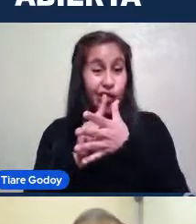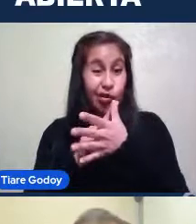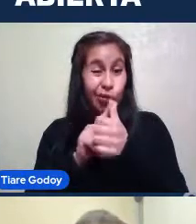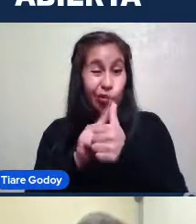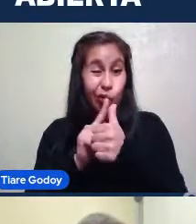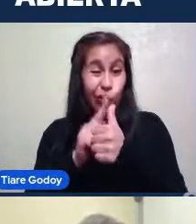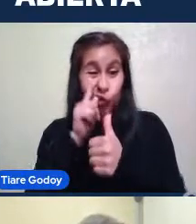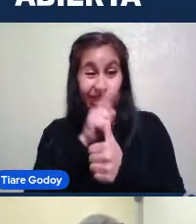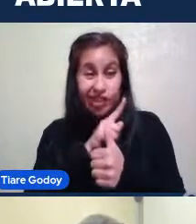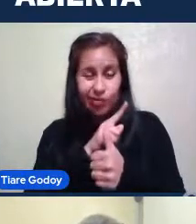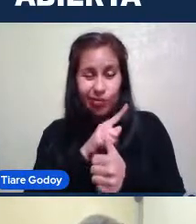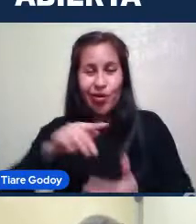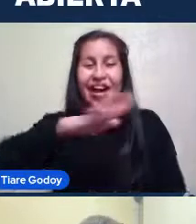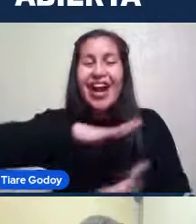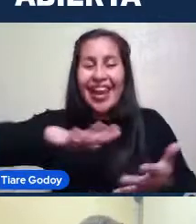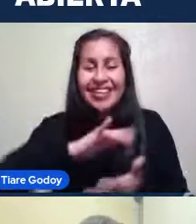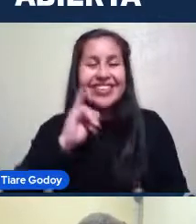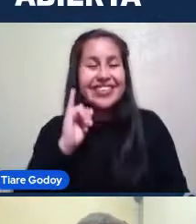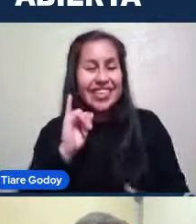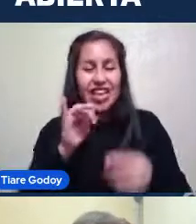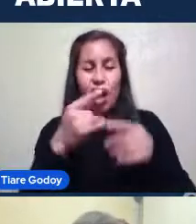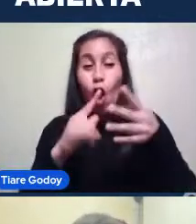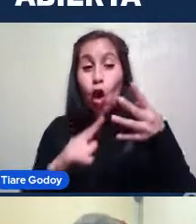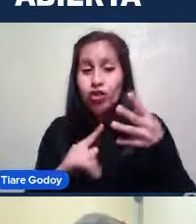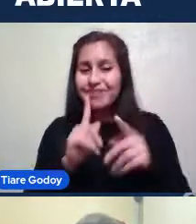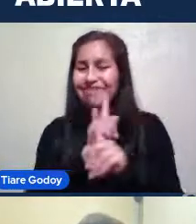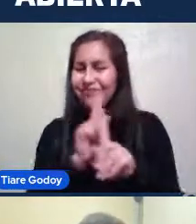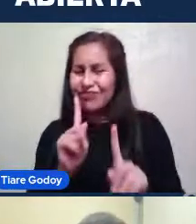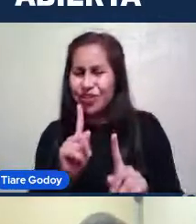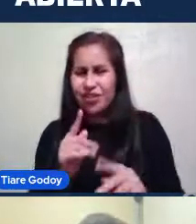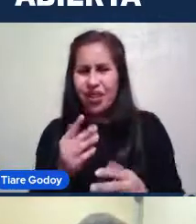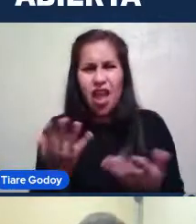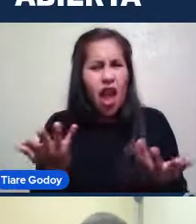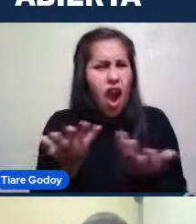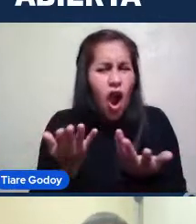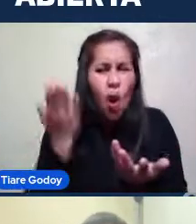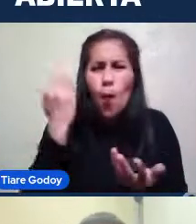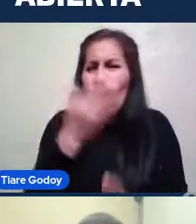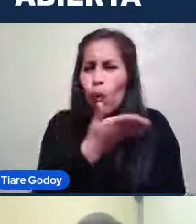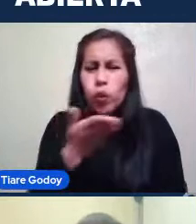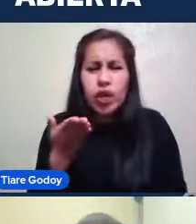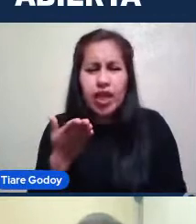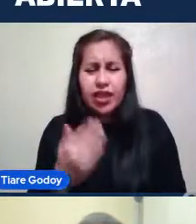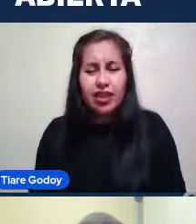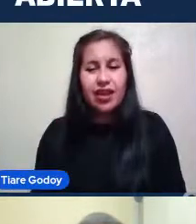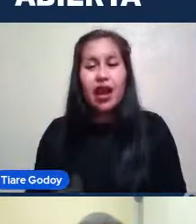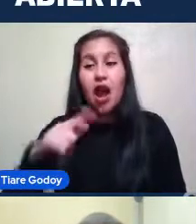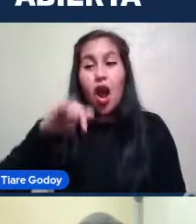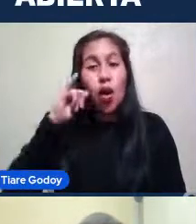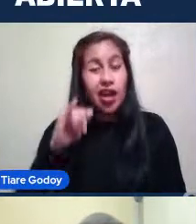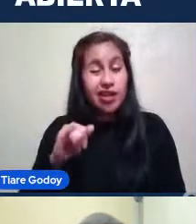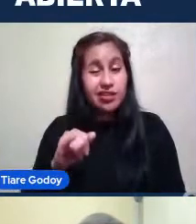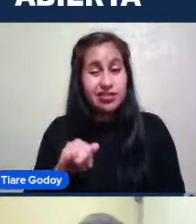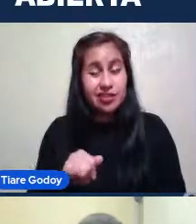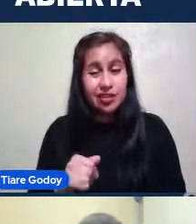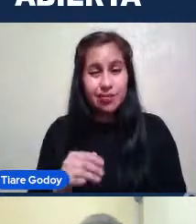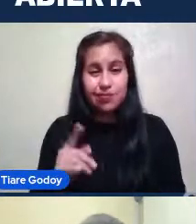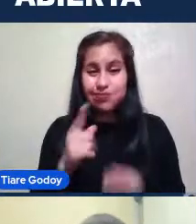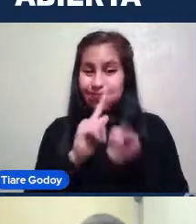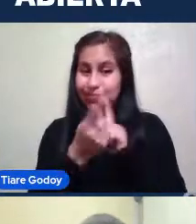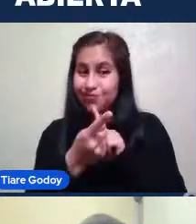Los otros no ¿Cómo les fue? Ahora sí voy a Sacar un momento esto Para poder ver los comentarios